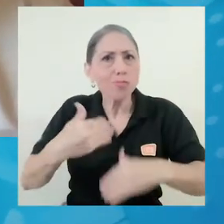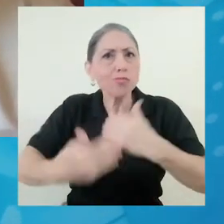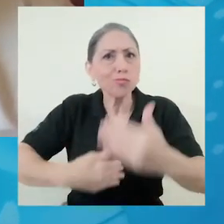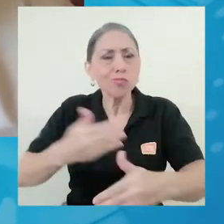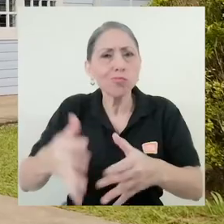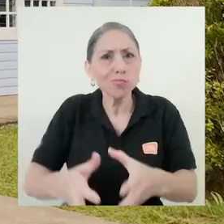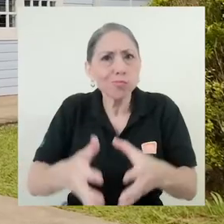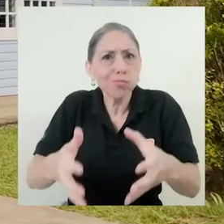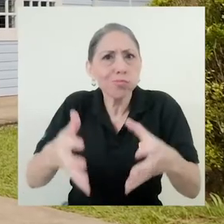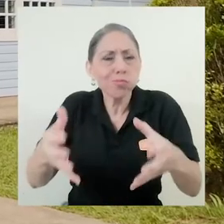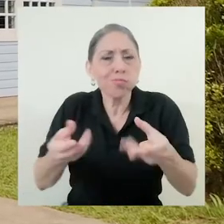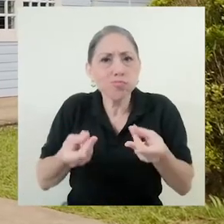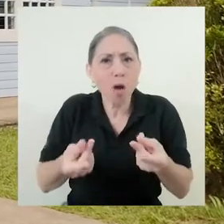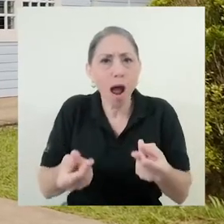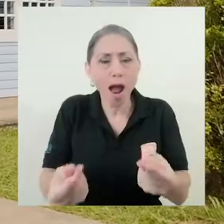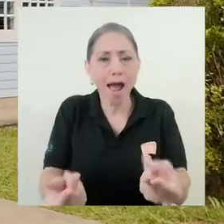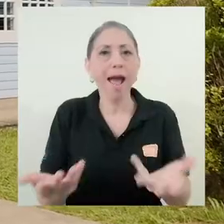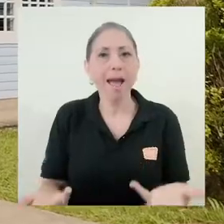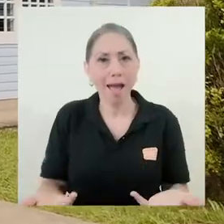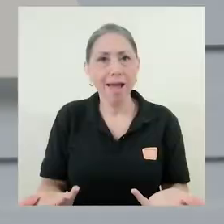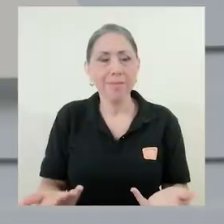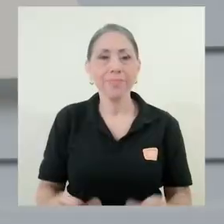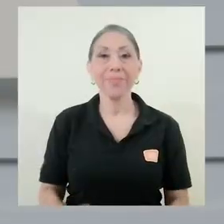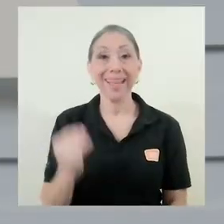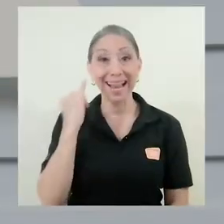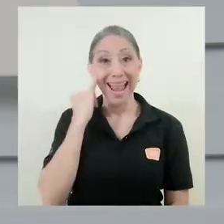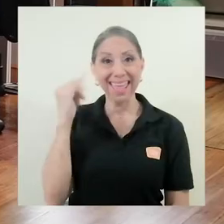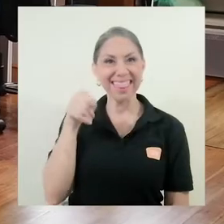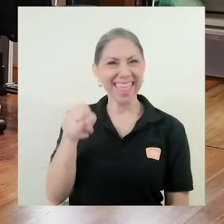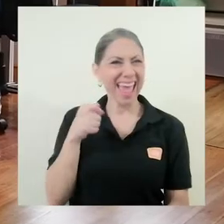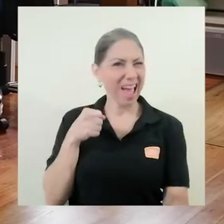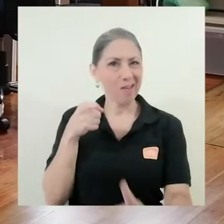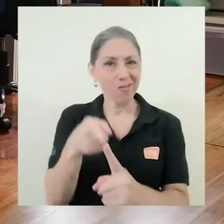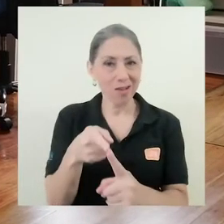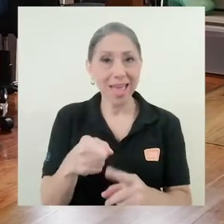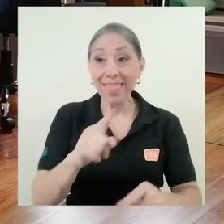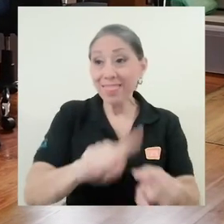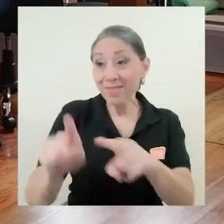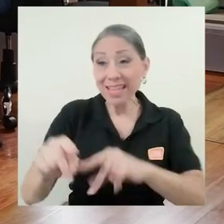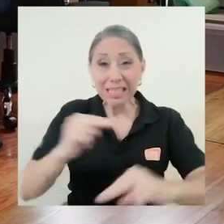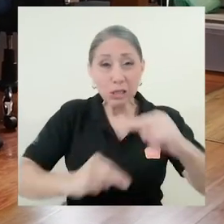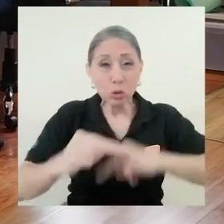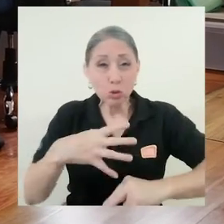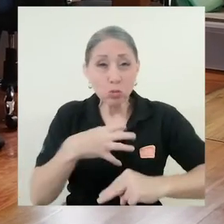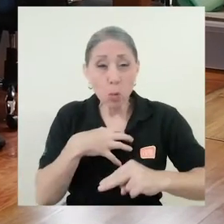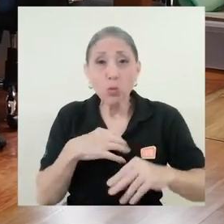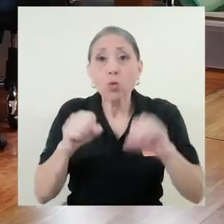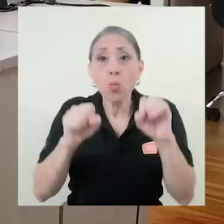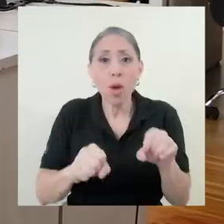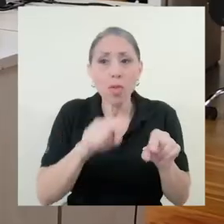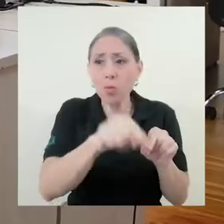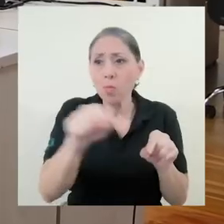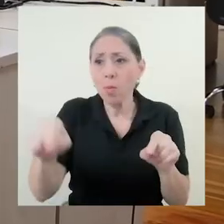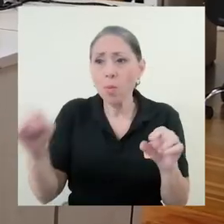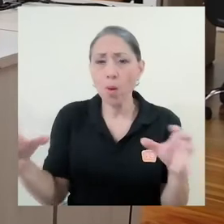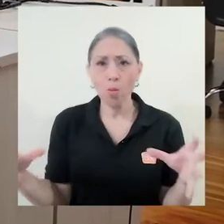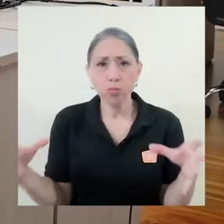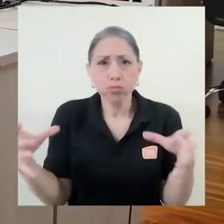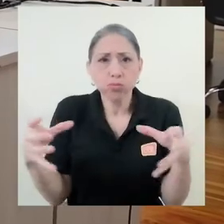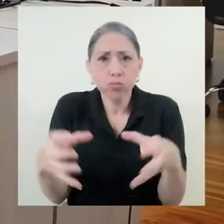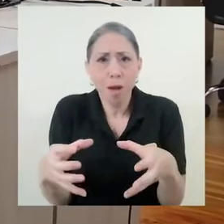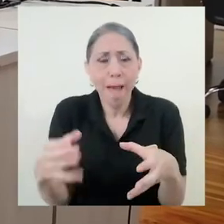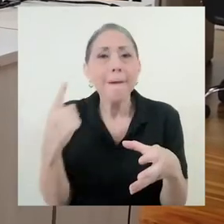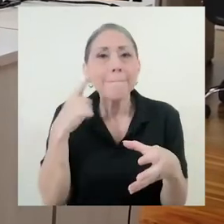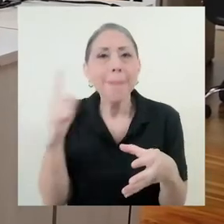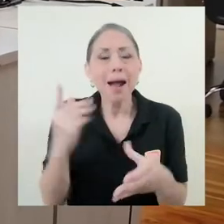crecer más rápidamente. La idea es que los emprendimientos puedan crear consorcios para ofrecer sus